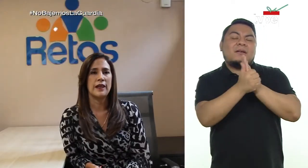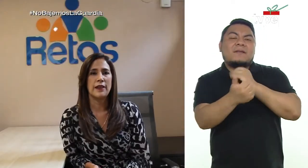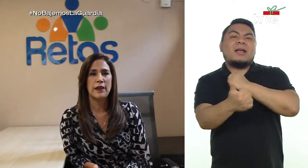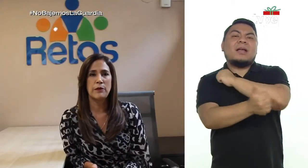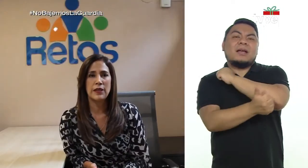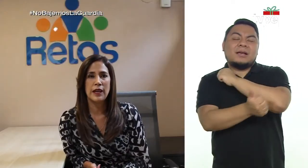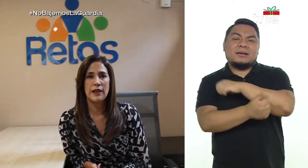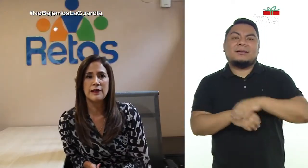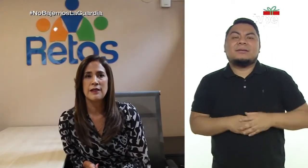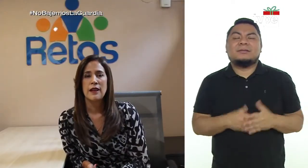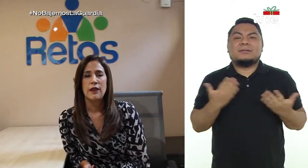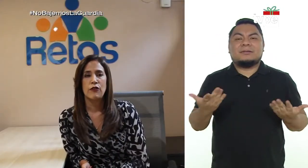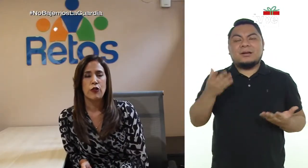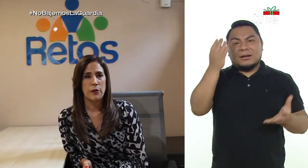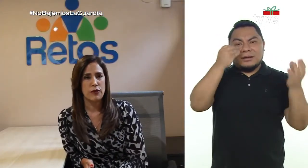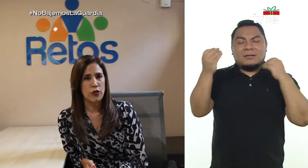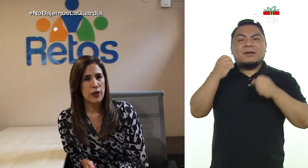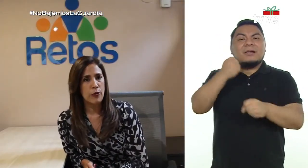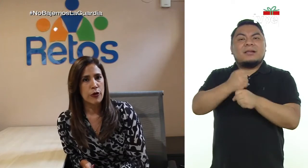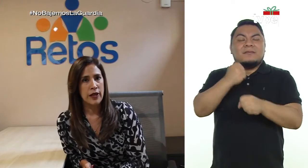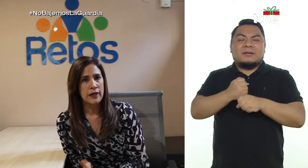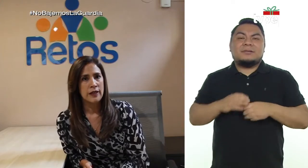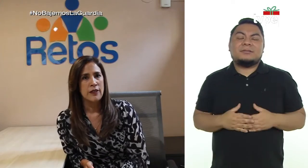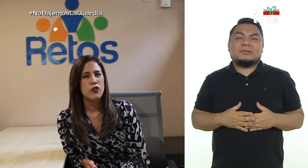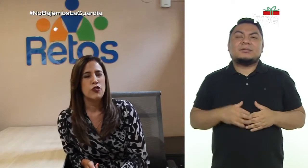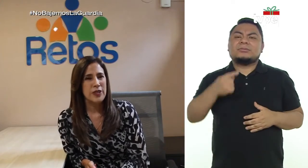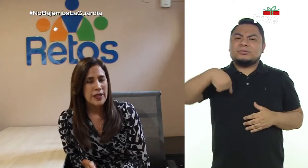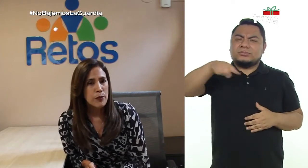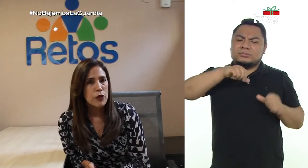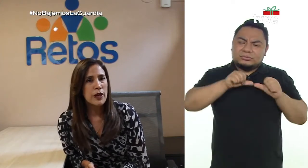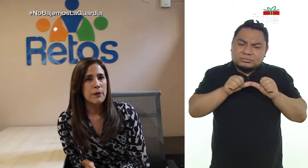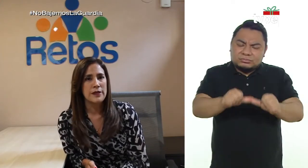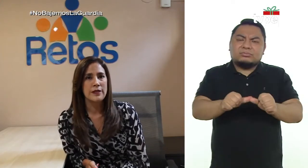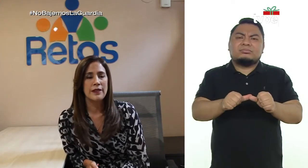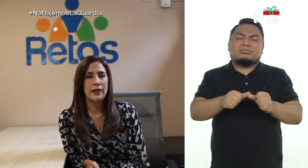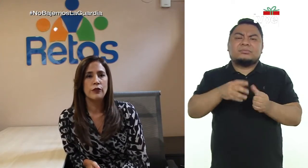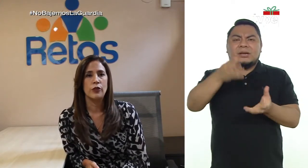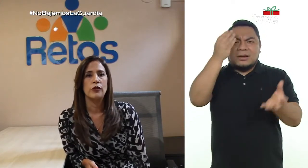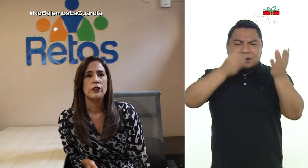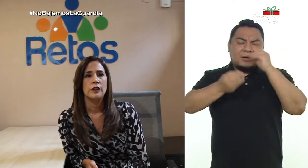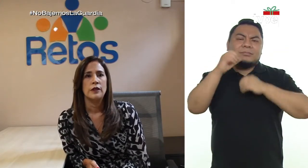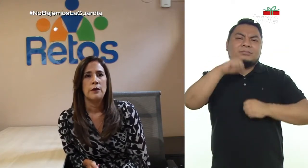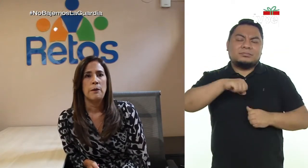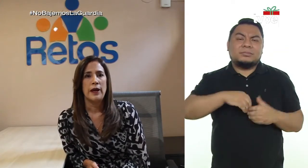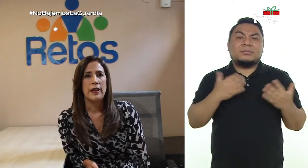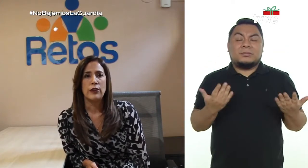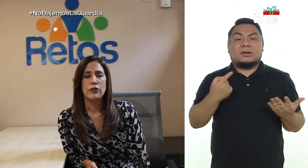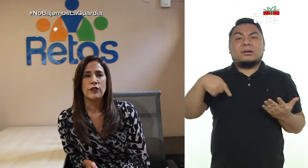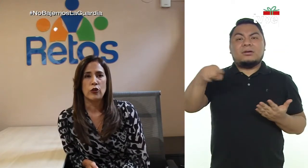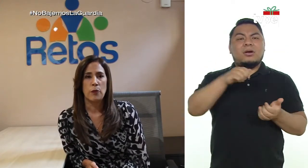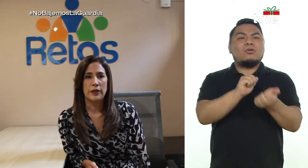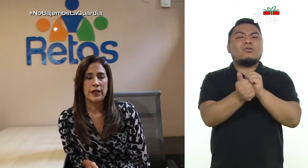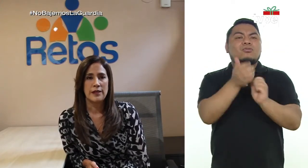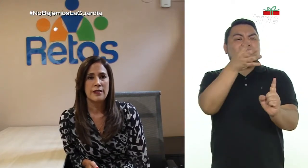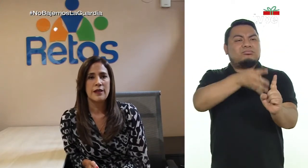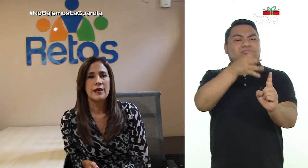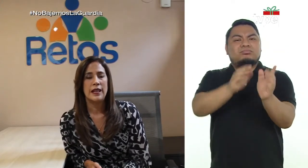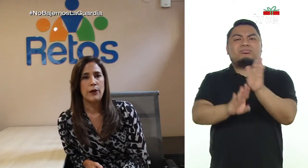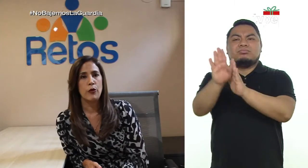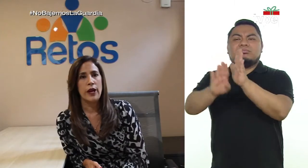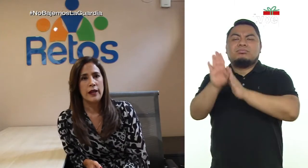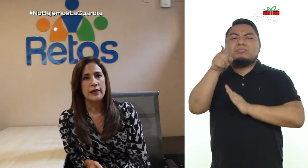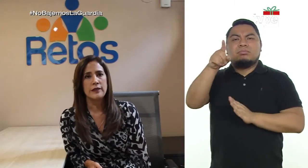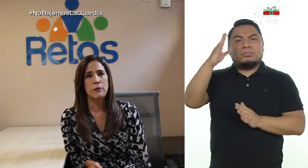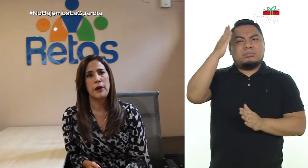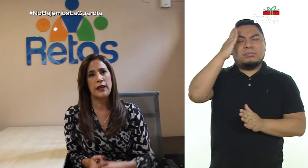habilidades académicas, formación laboral. Nos seguimos capacitando en nuestras competencias